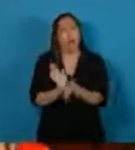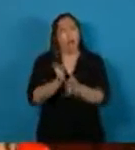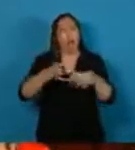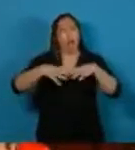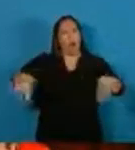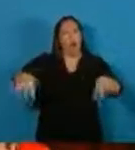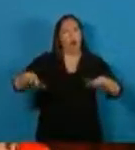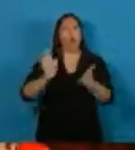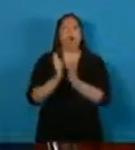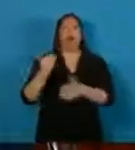camino del desencuentro.